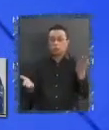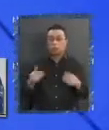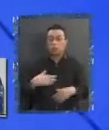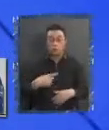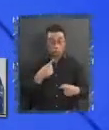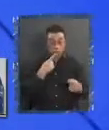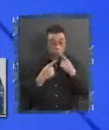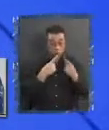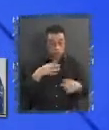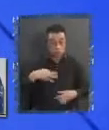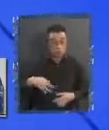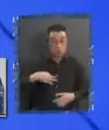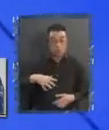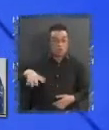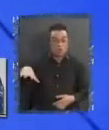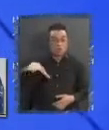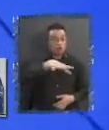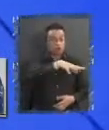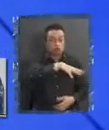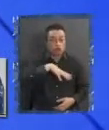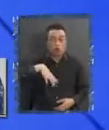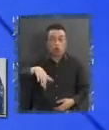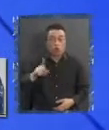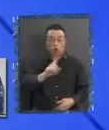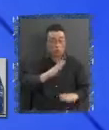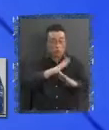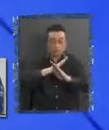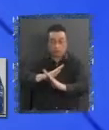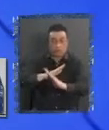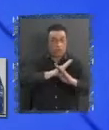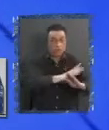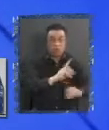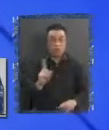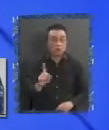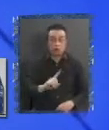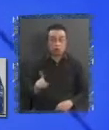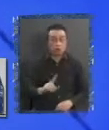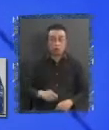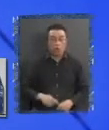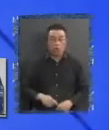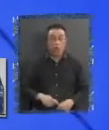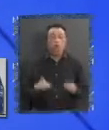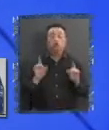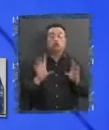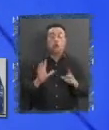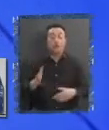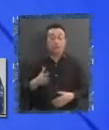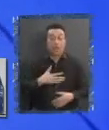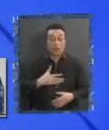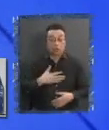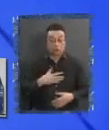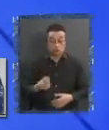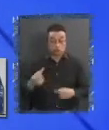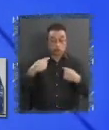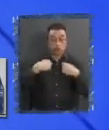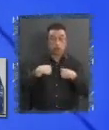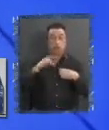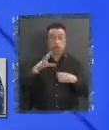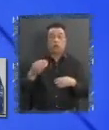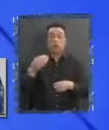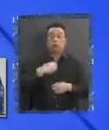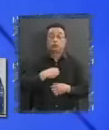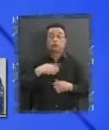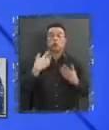Las consultas ciudadanas la hacen y eso no está vetado. Eso no está vetado. Solo que a nosotros se instalan... ¿Cuántas